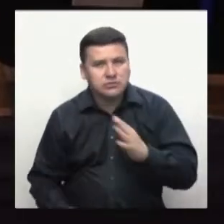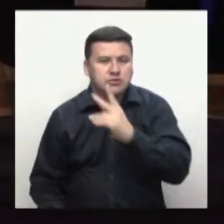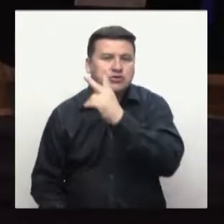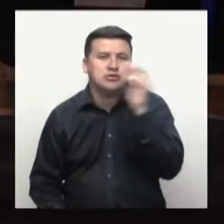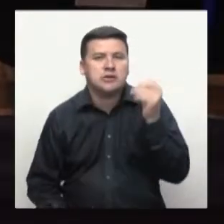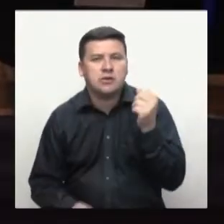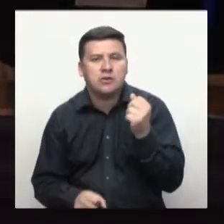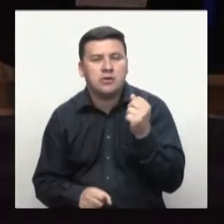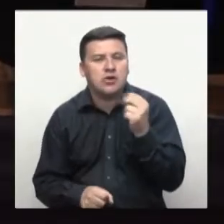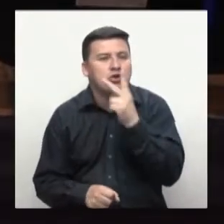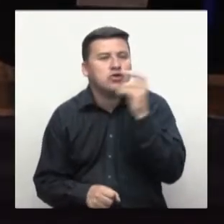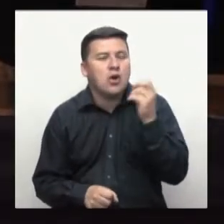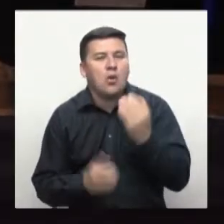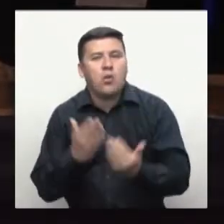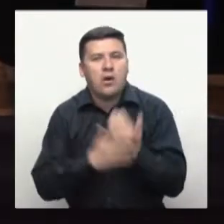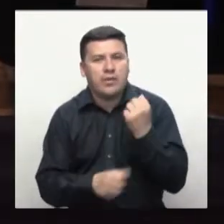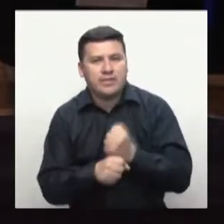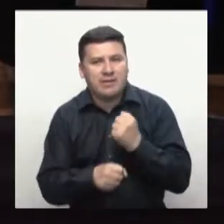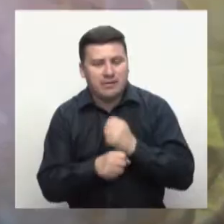departamento.